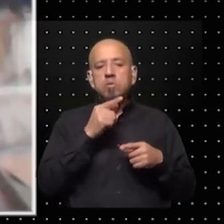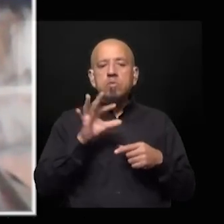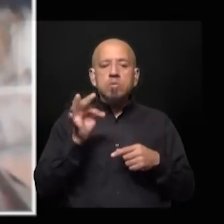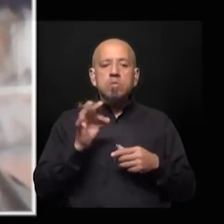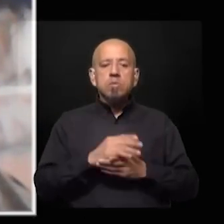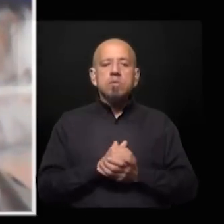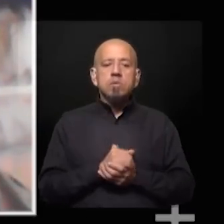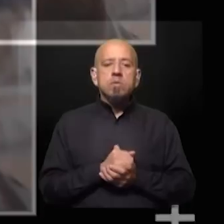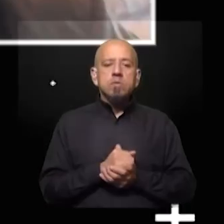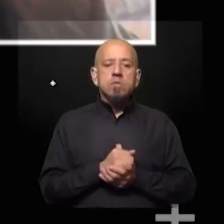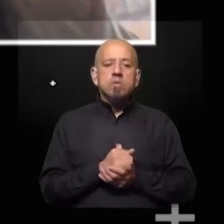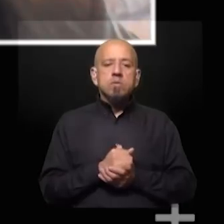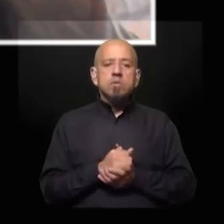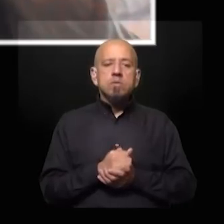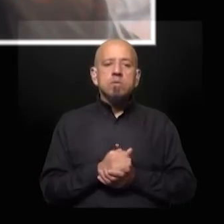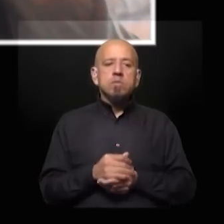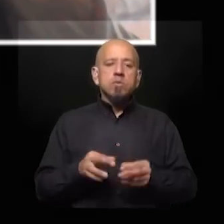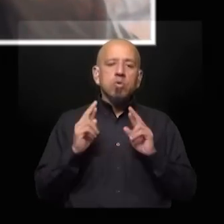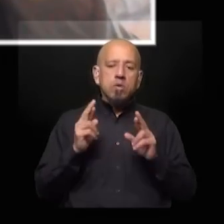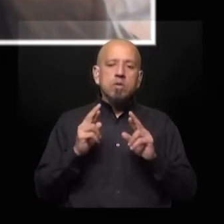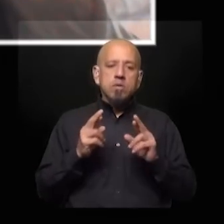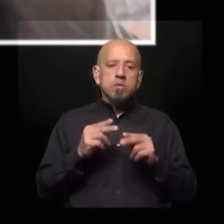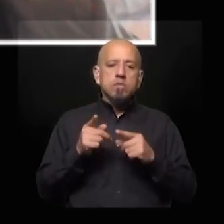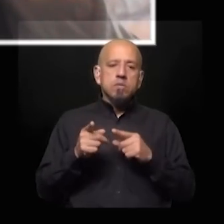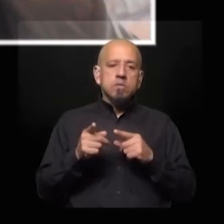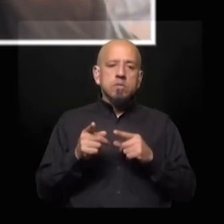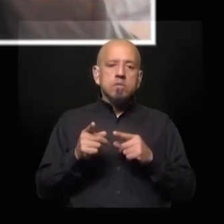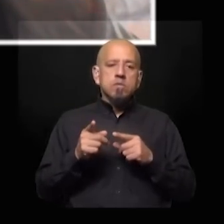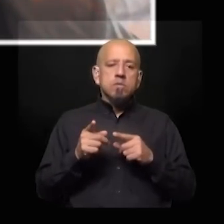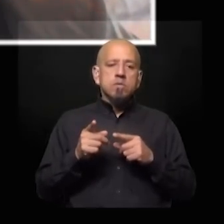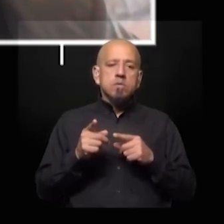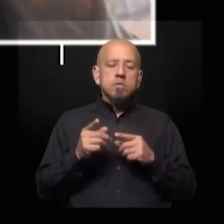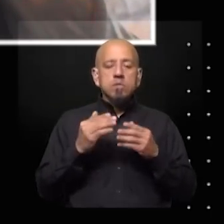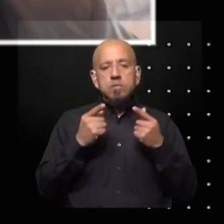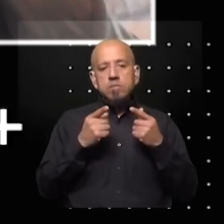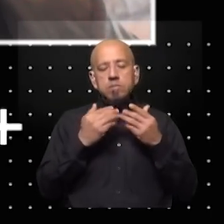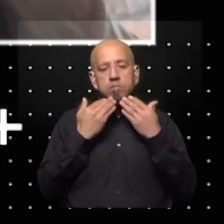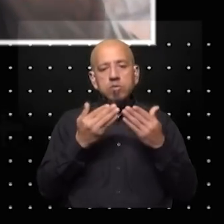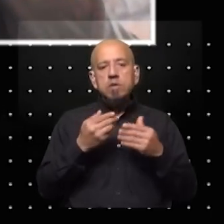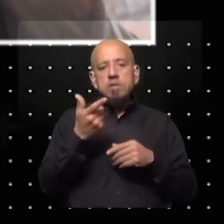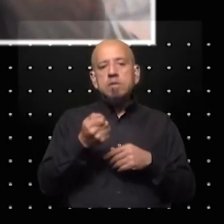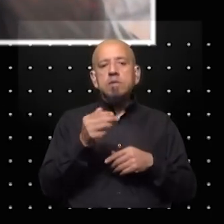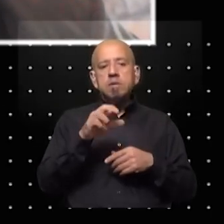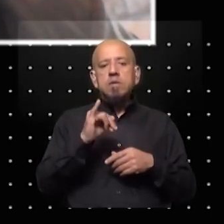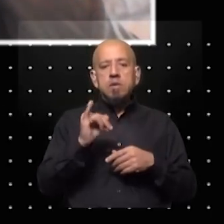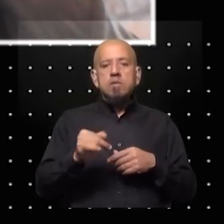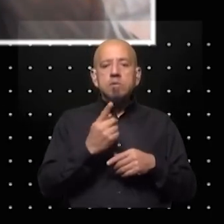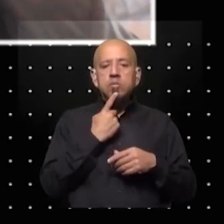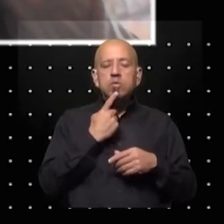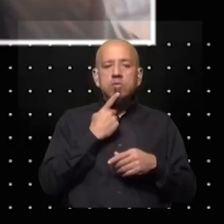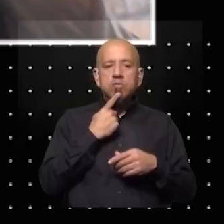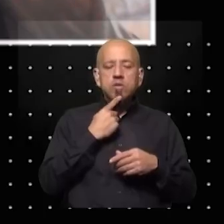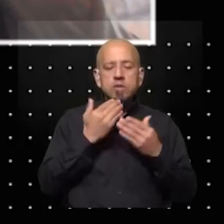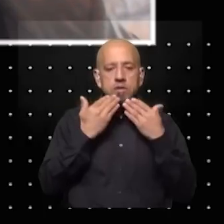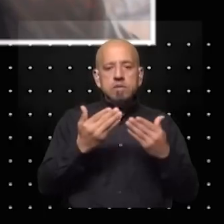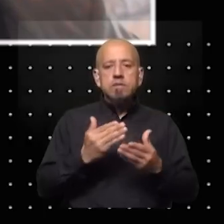noviembre también estaremos muy atentos y ojalá podamos estar por allí en alguna de esas instancias Ari Lijalad periodista y politólogo argentino gracias